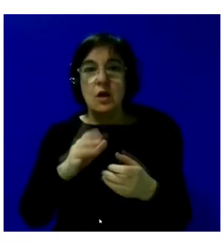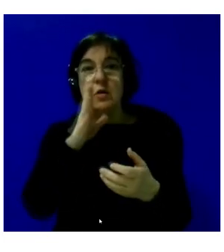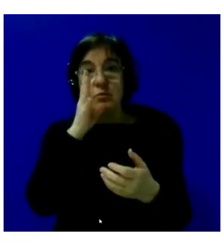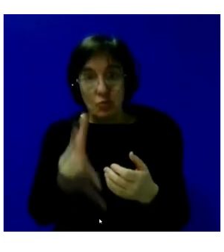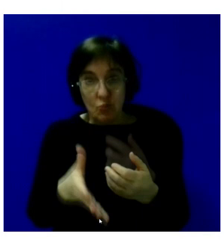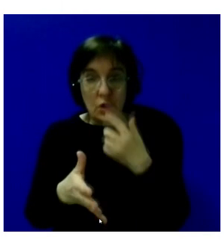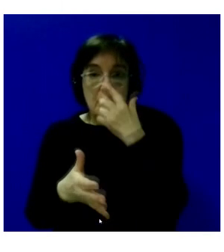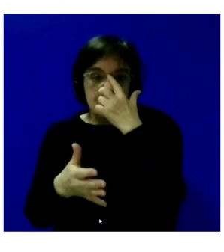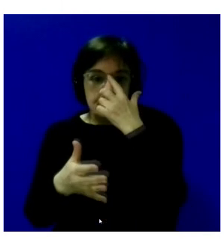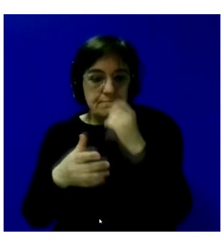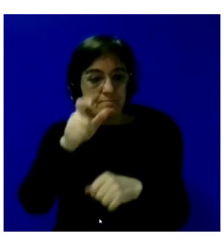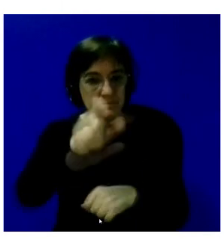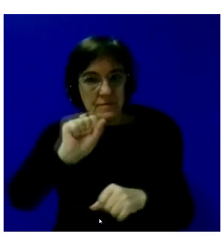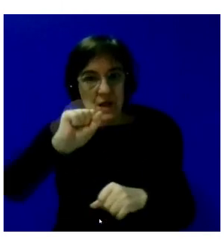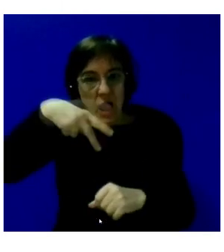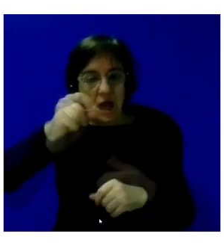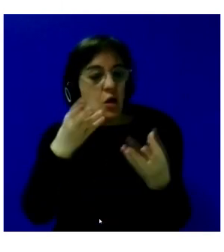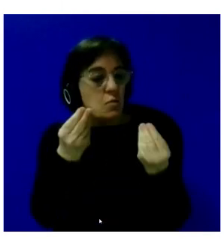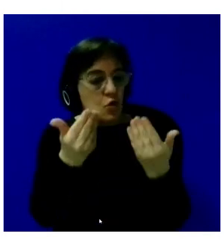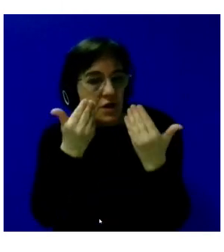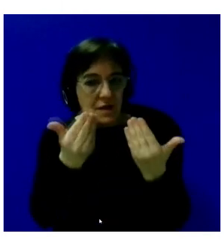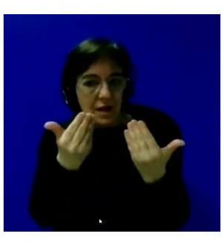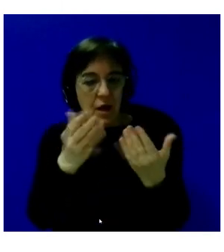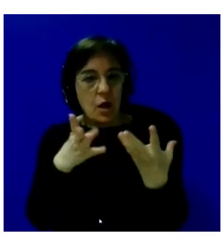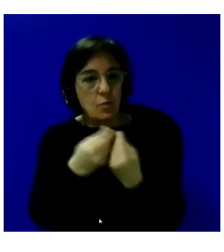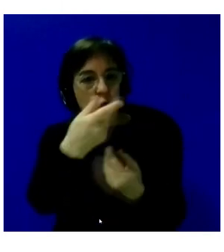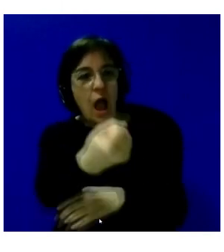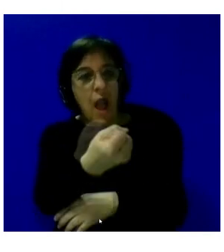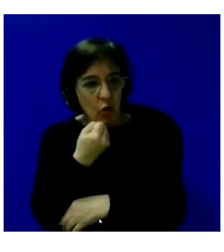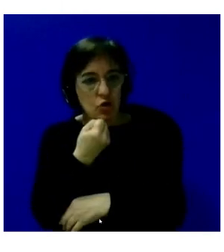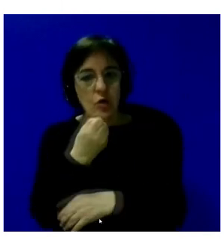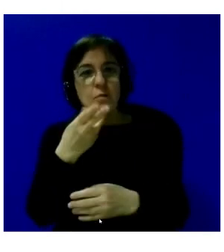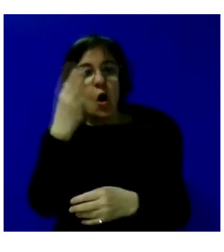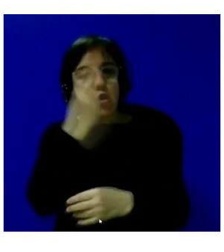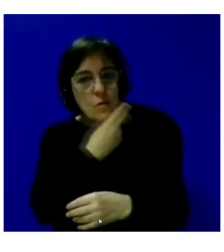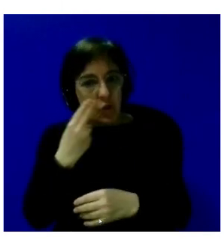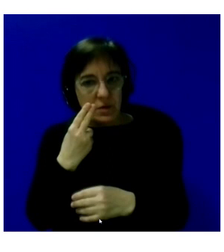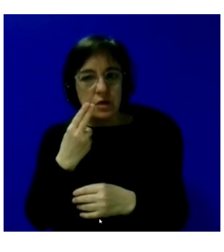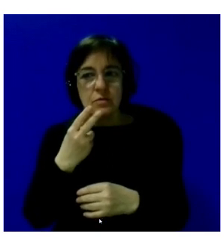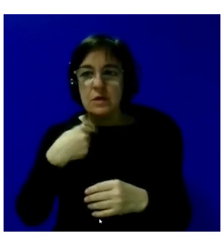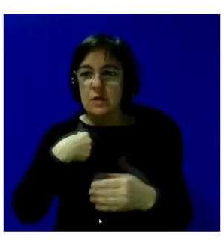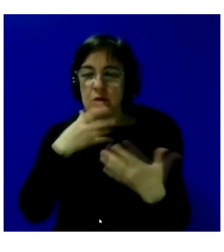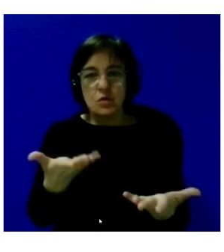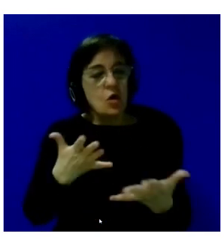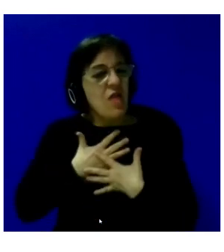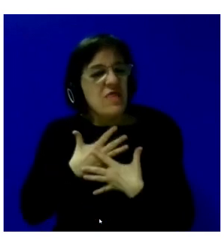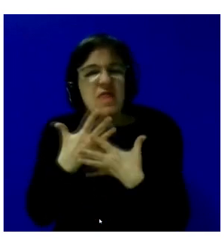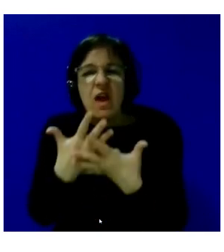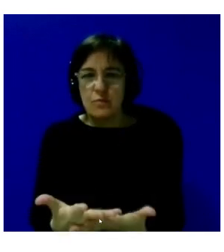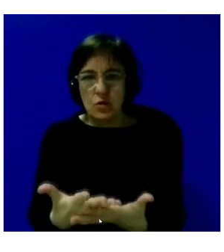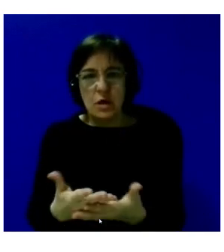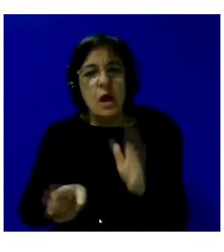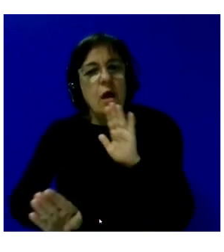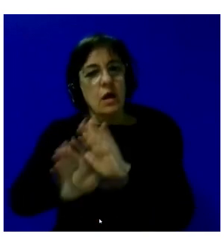tanto, Ángel Luis, muchísimas gracias por vuestro apoyo, por vuestro compromiso y estamos dispuestos a